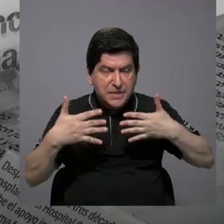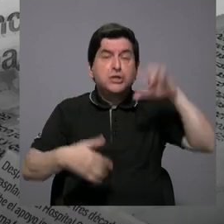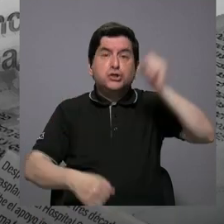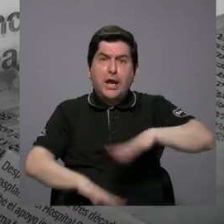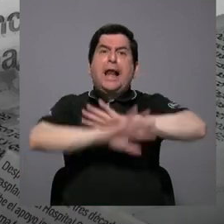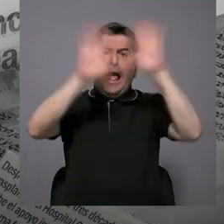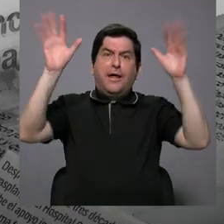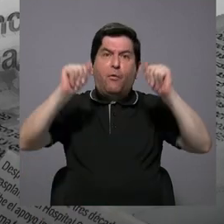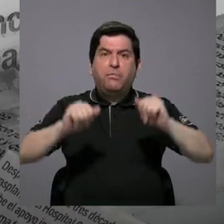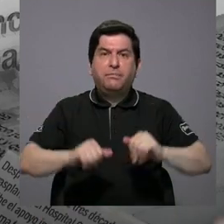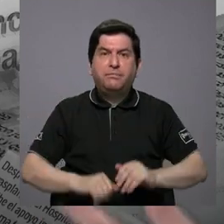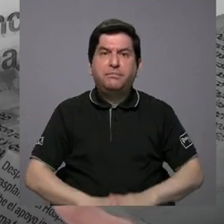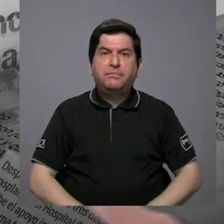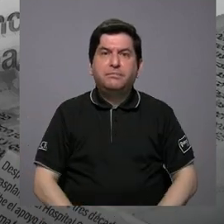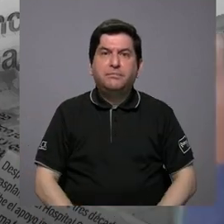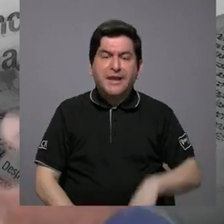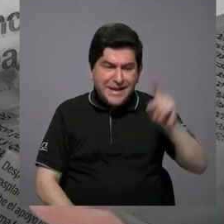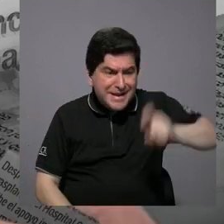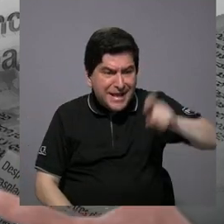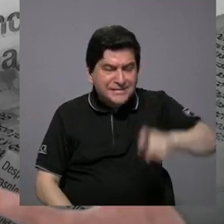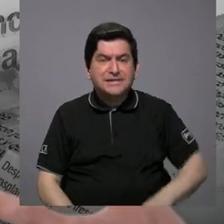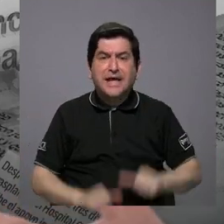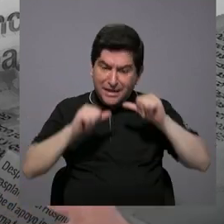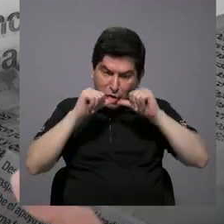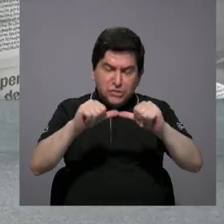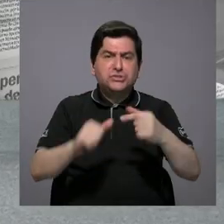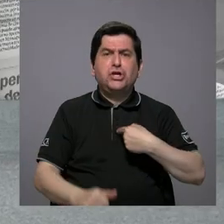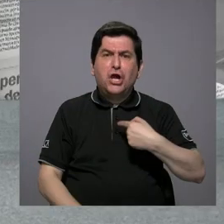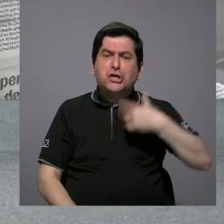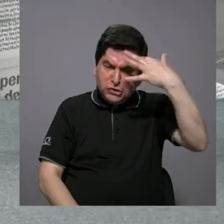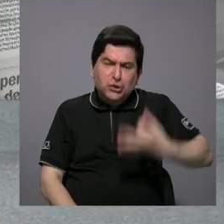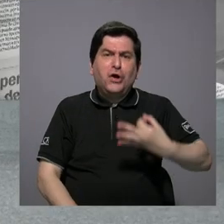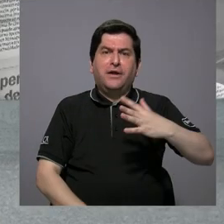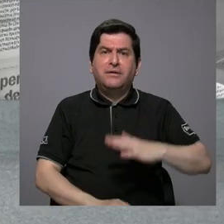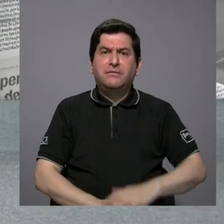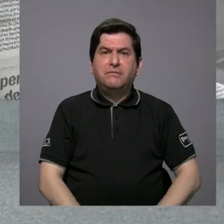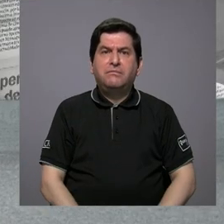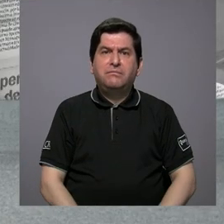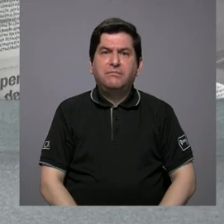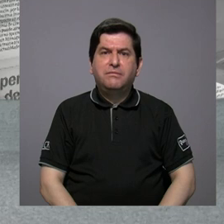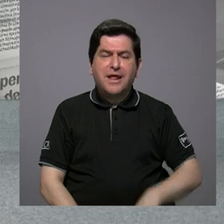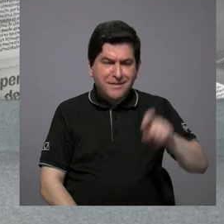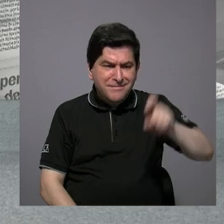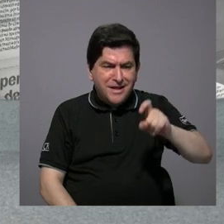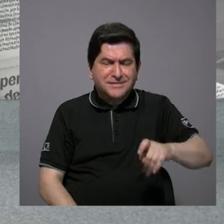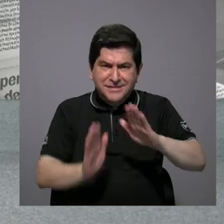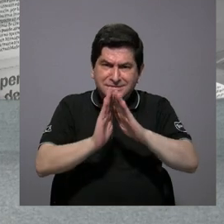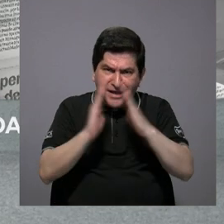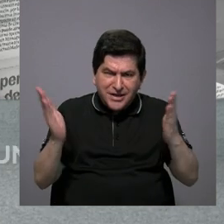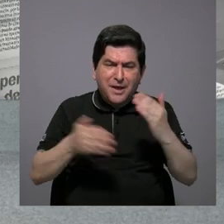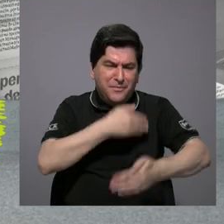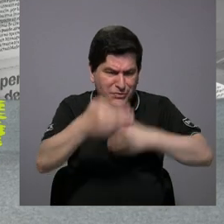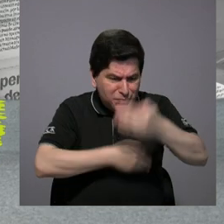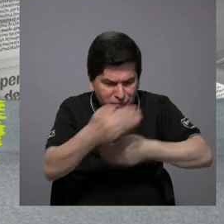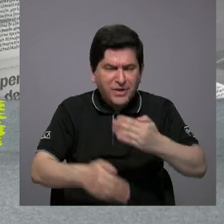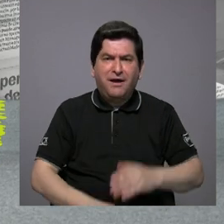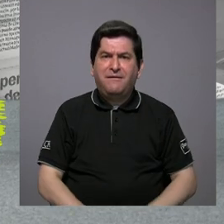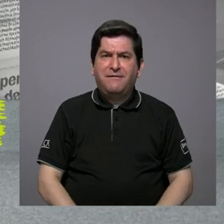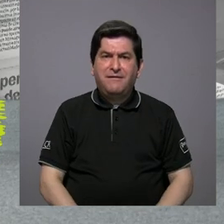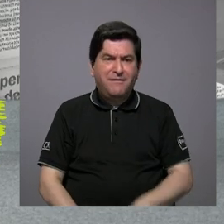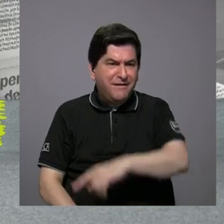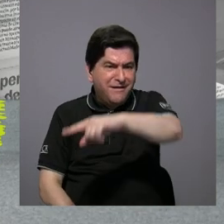¡Claro! Hay que abrirse todavía. Yo soy del convencimiento de que hay que abrírselos. ¿Por qué